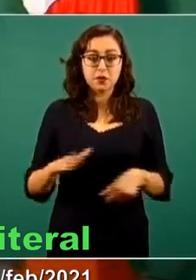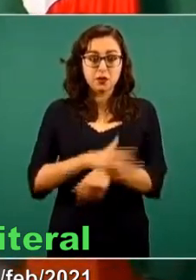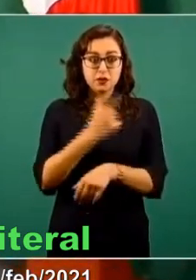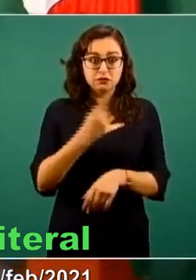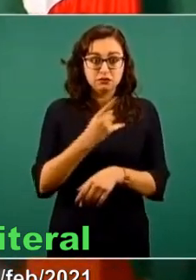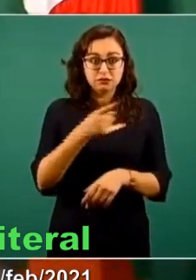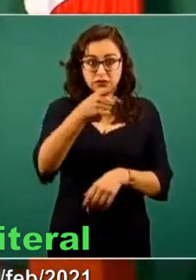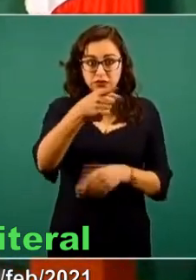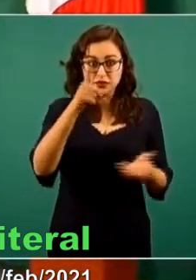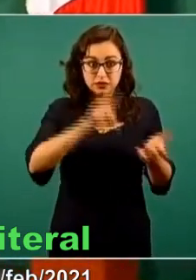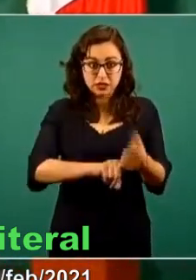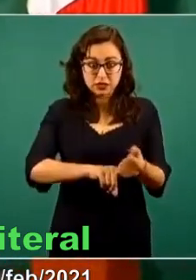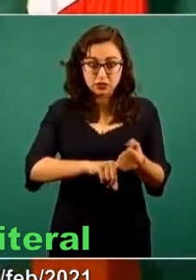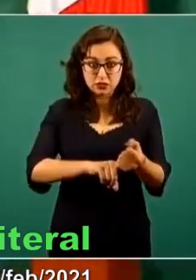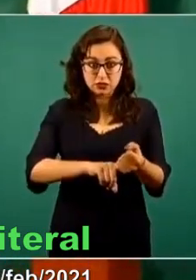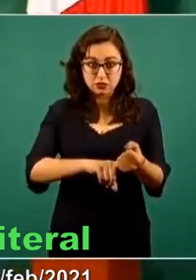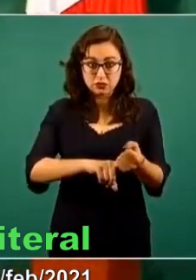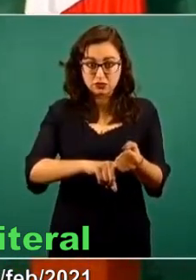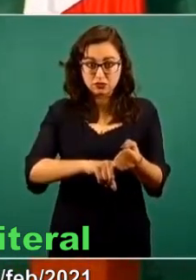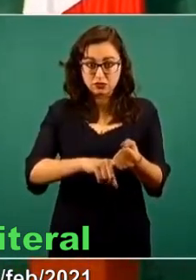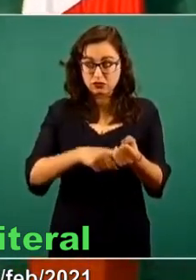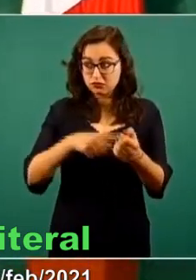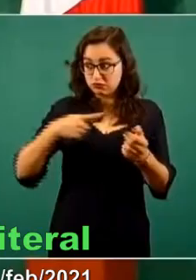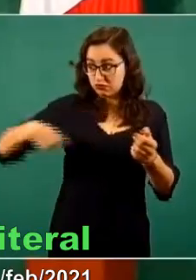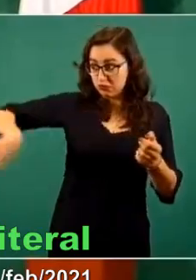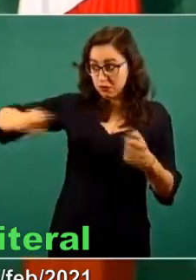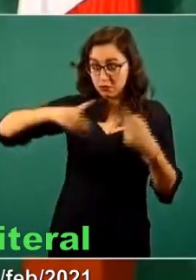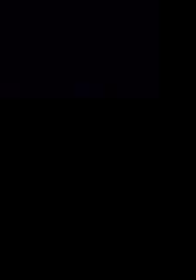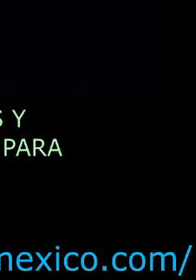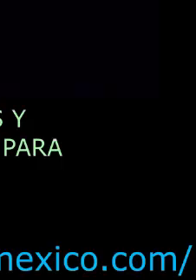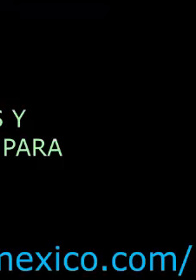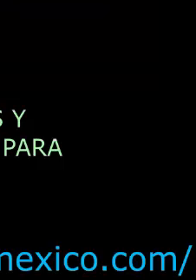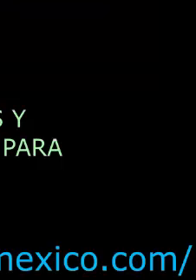legal y legítimamente constituidos.